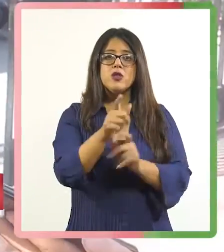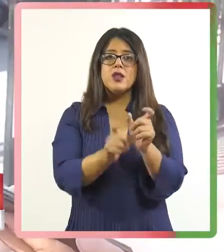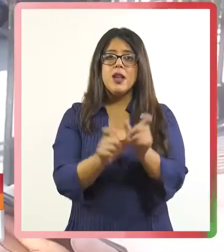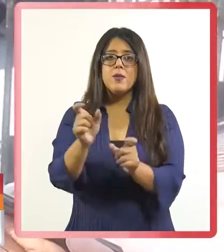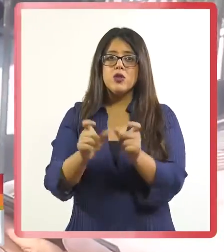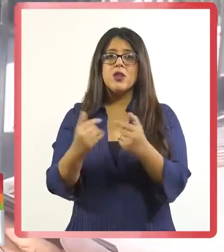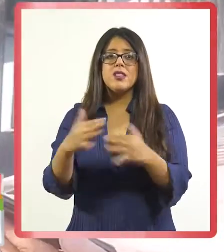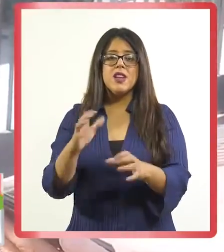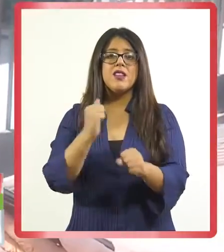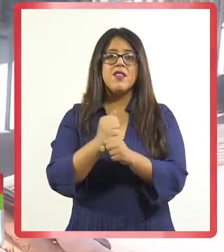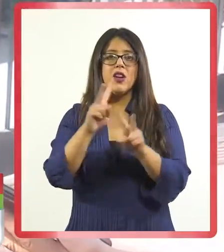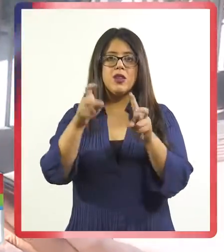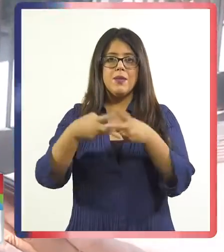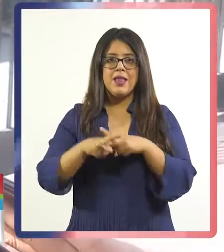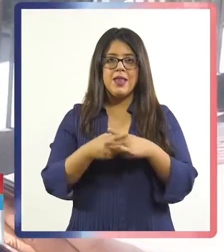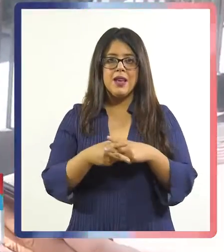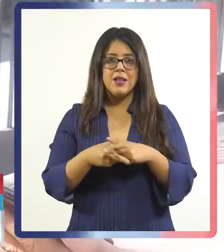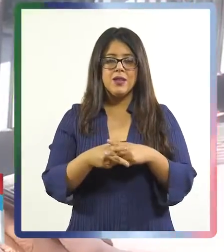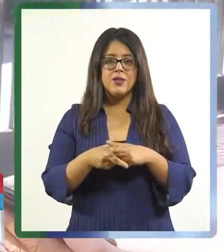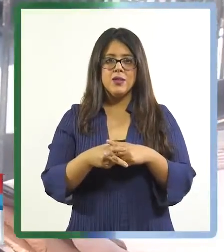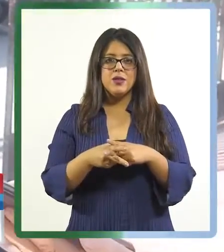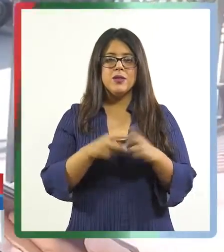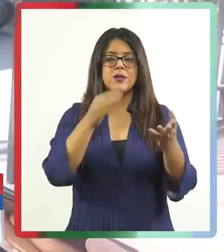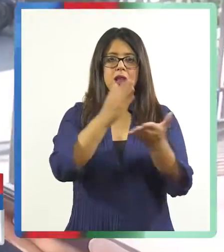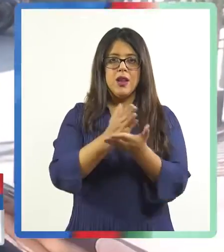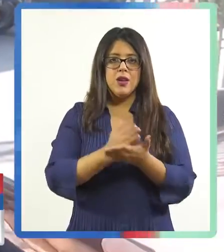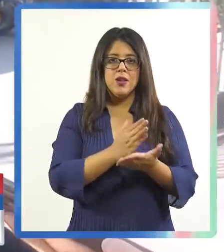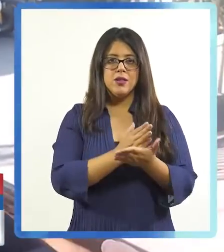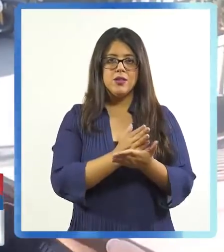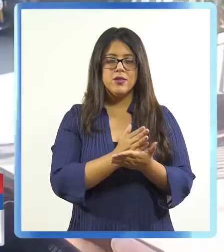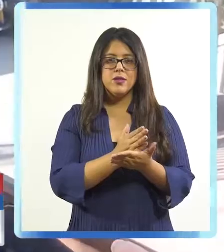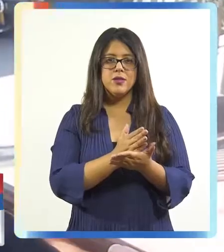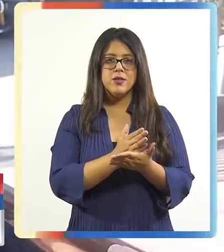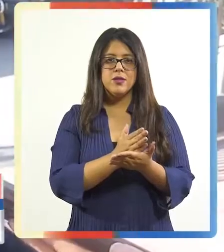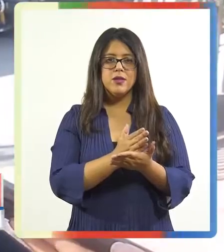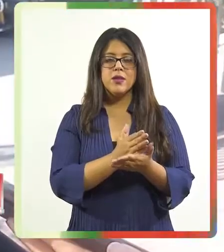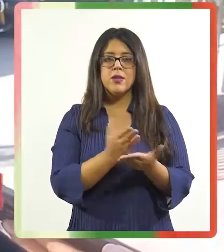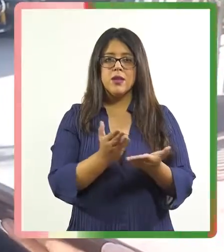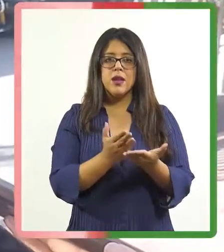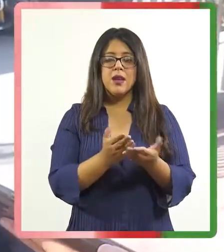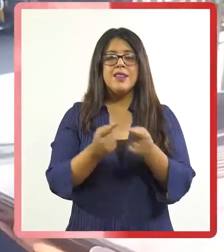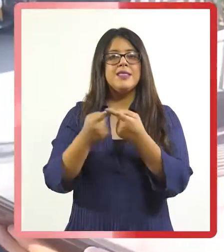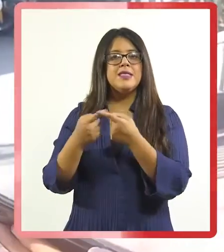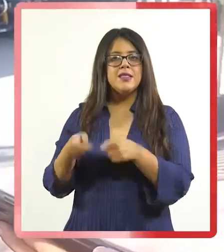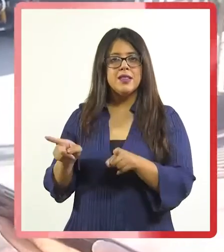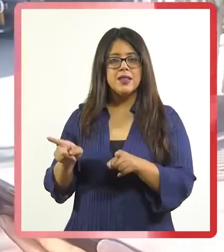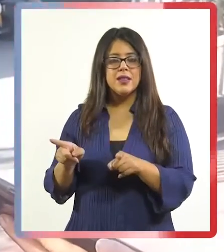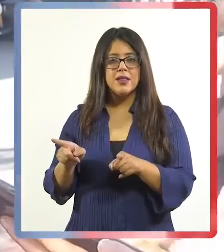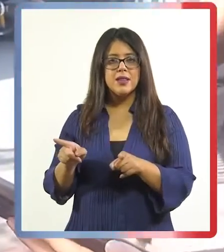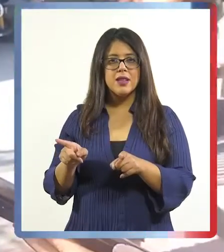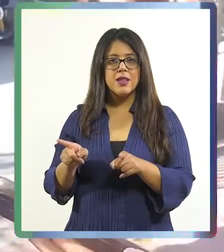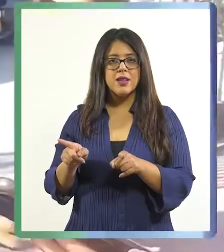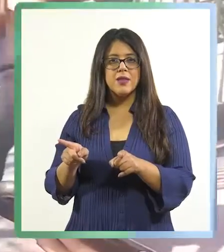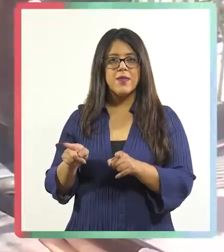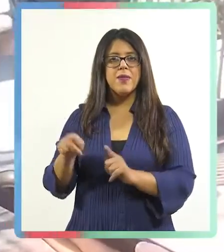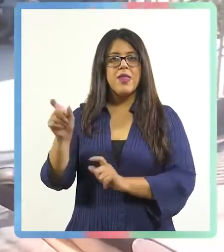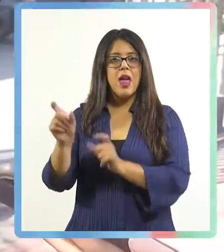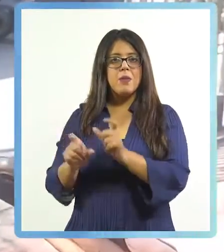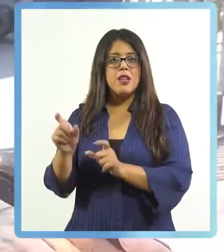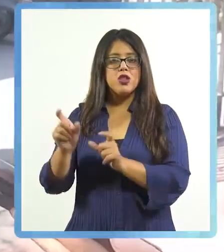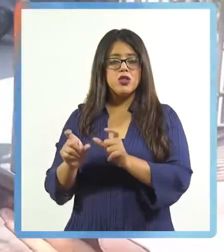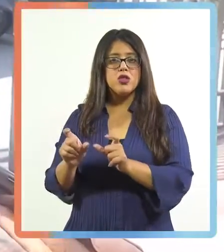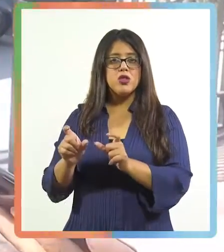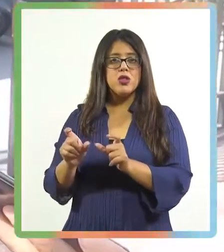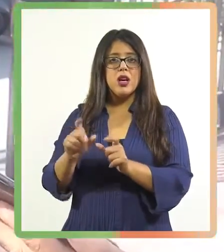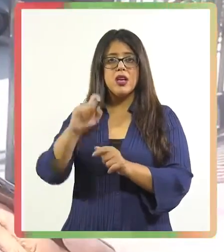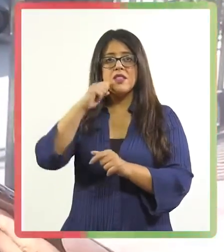a quienes están cumpliendo funciones de carácter técnico. En los establecimientos, distinto a quienes son